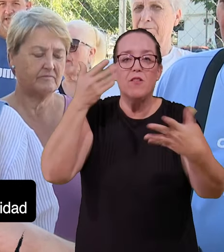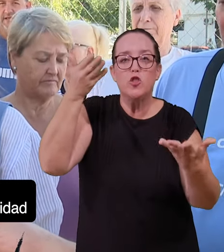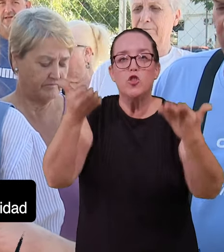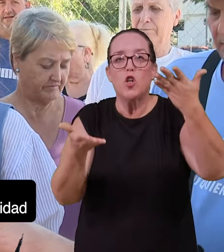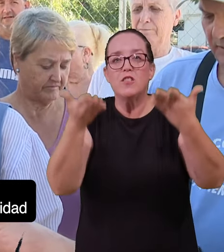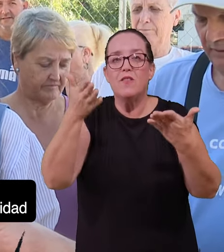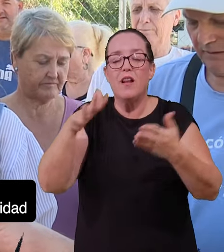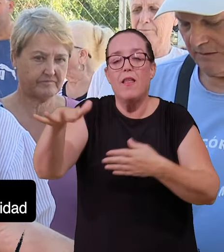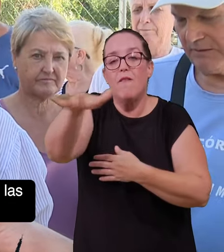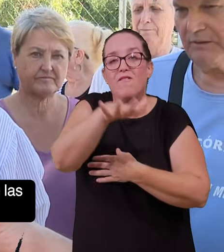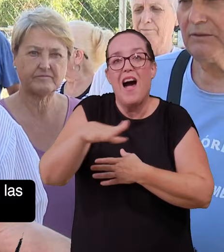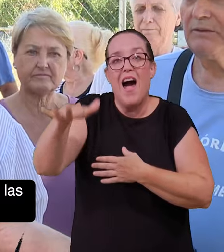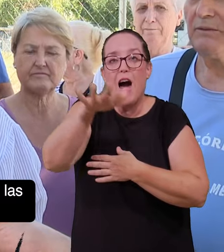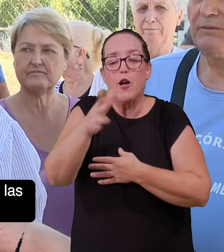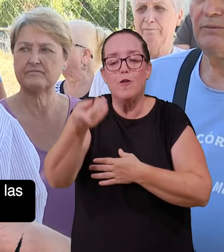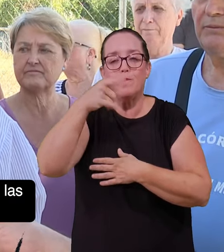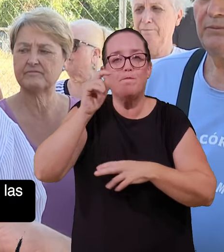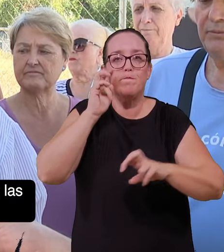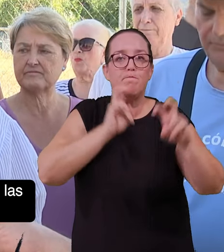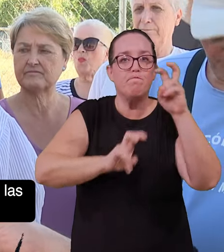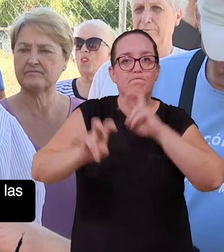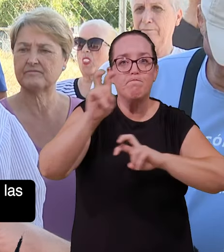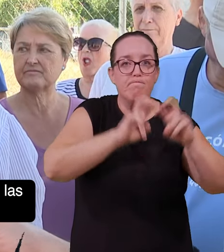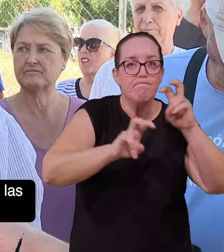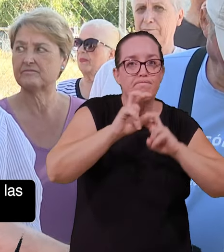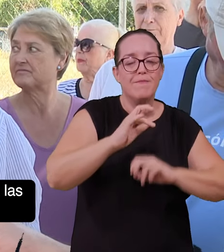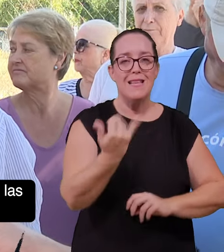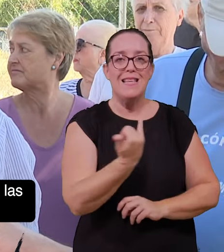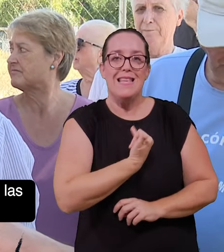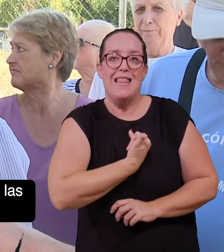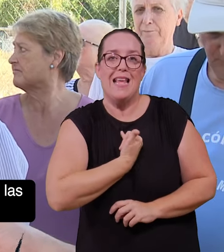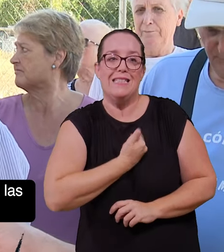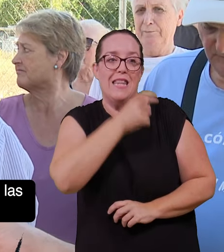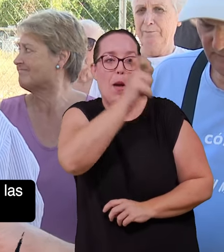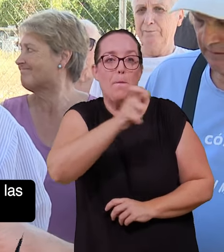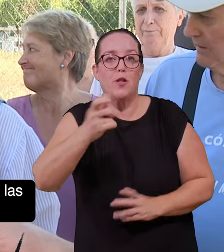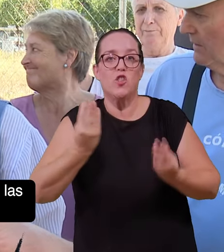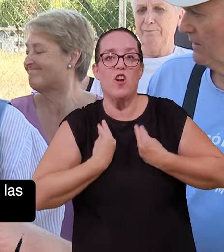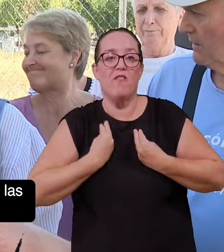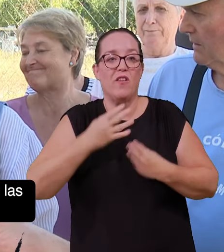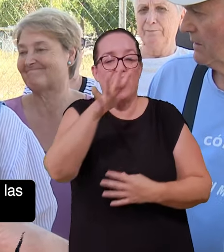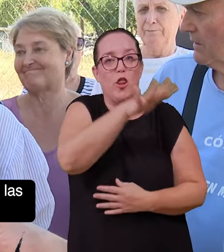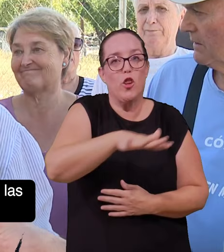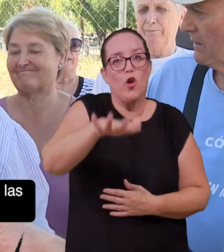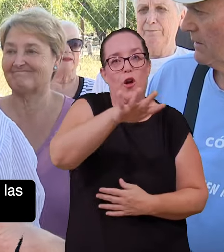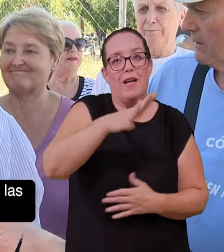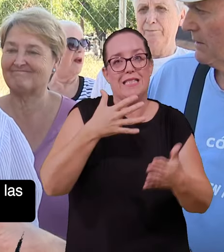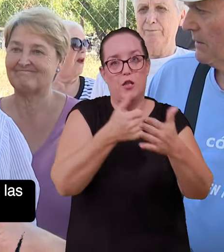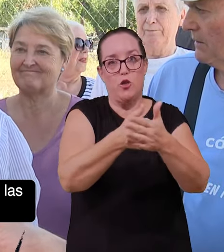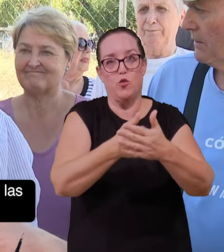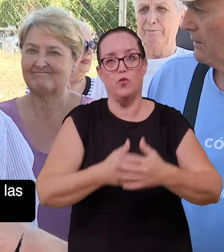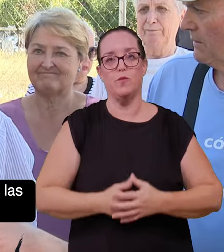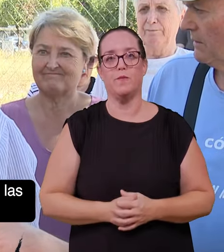para buscar la sostenibilidad con el barrio y también para buscar con la identidad de la propia familia que tiene